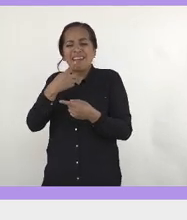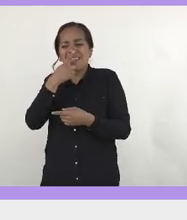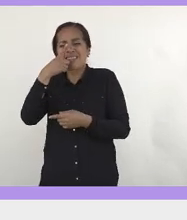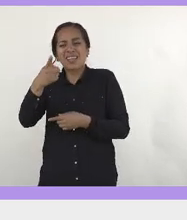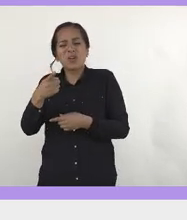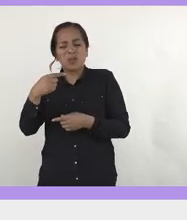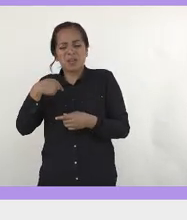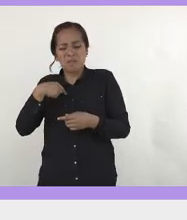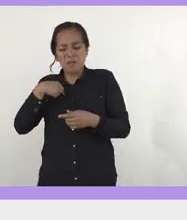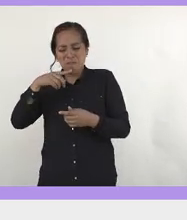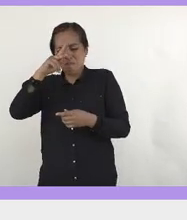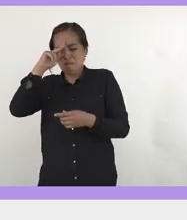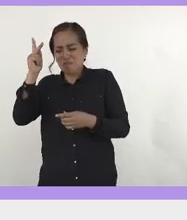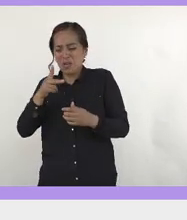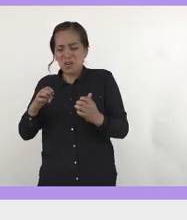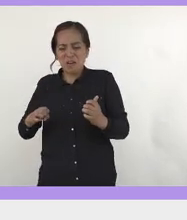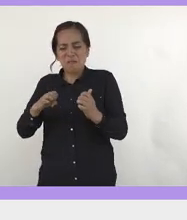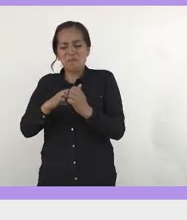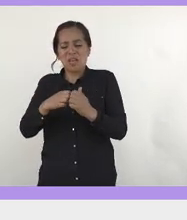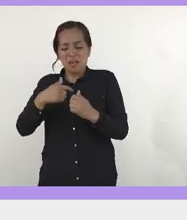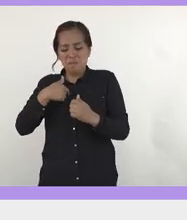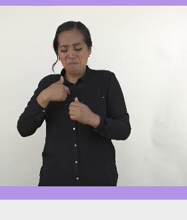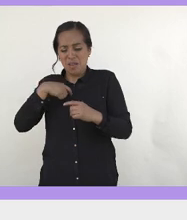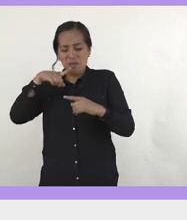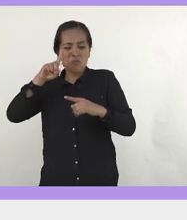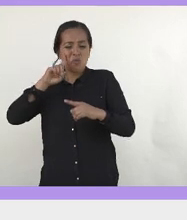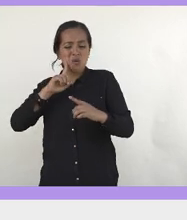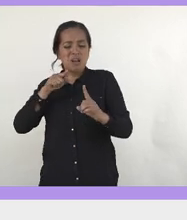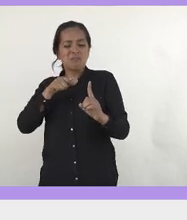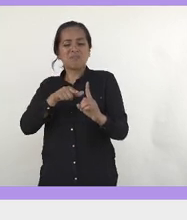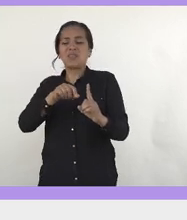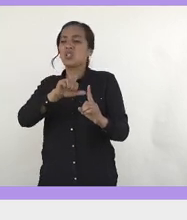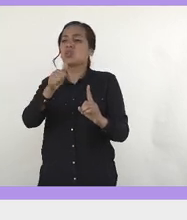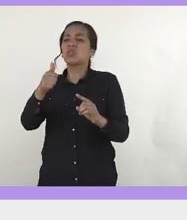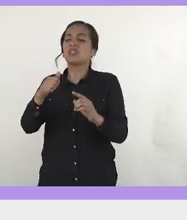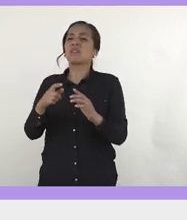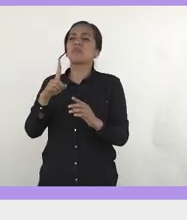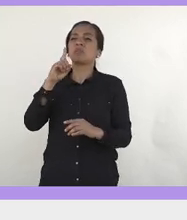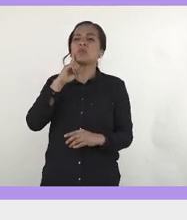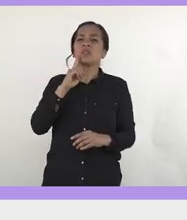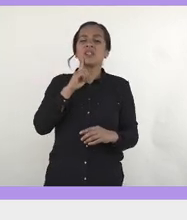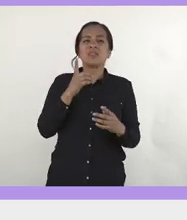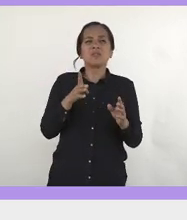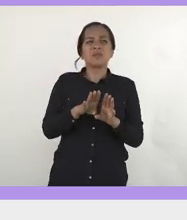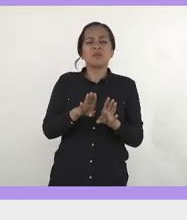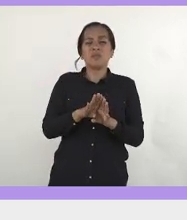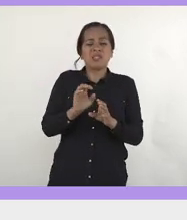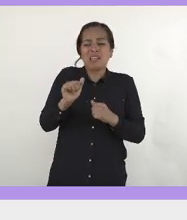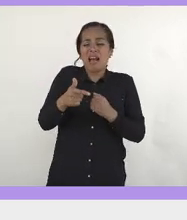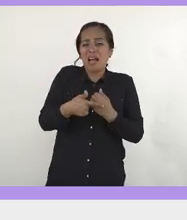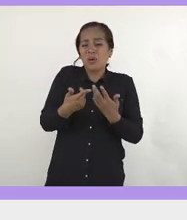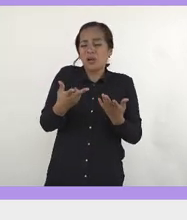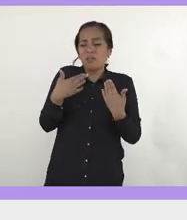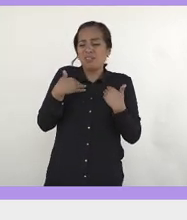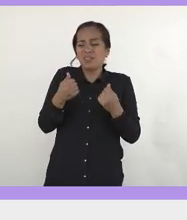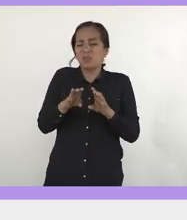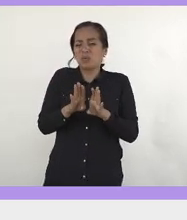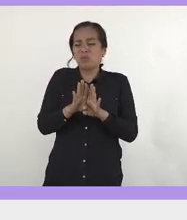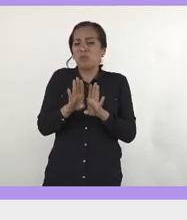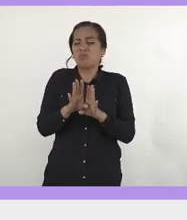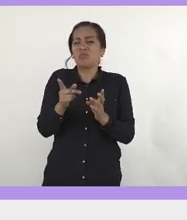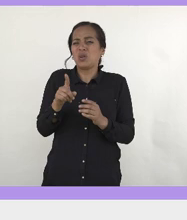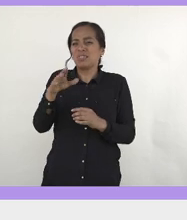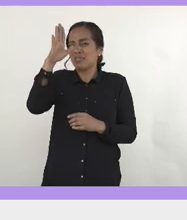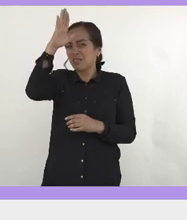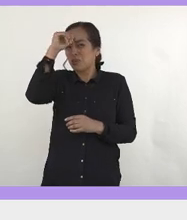empezar a cuestionar algo, y si algo no te hace resonancia, pues en tratar de empezar a cambiar esa narrativa, por